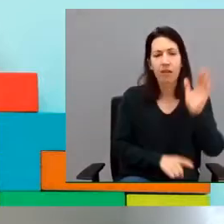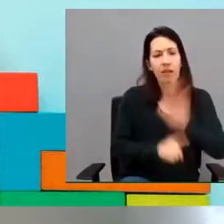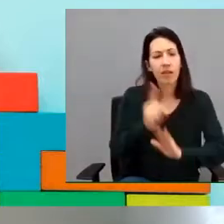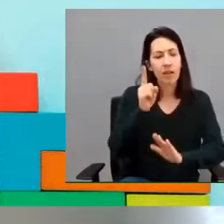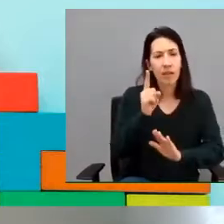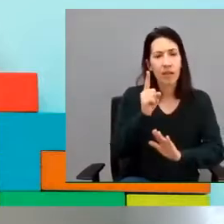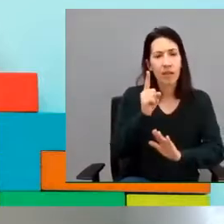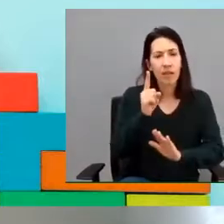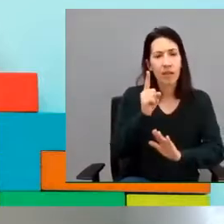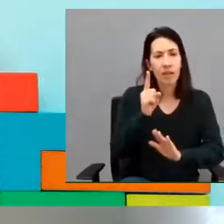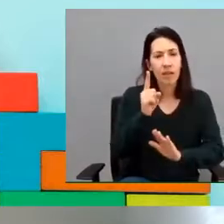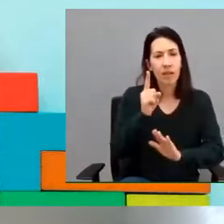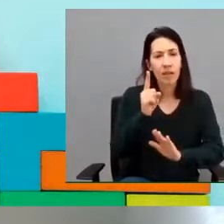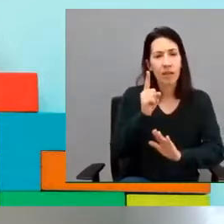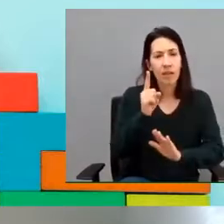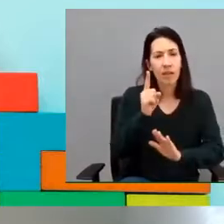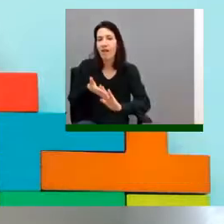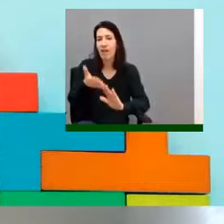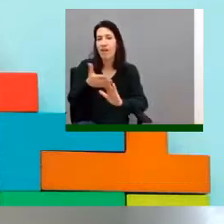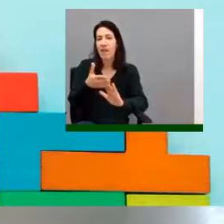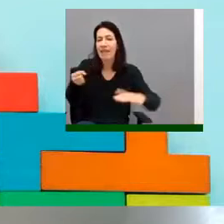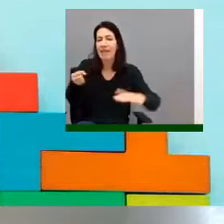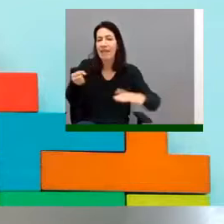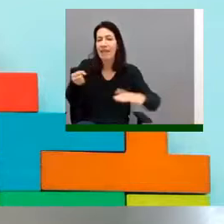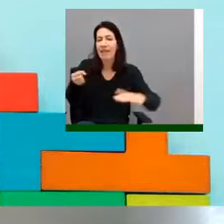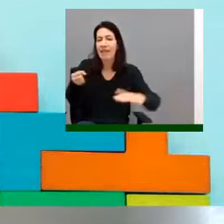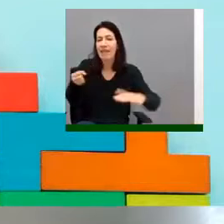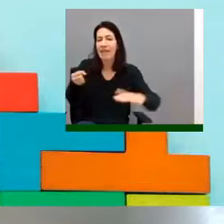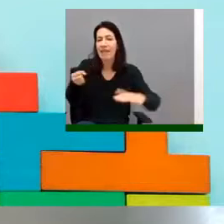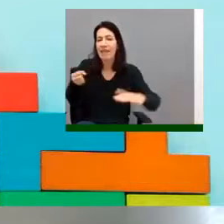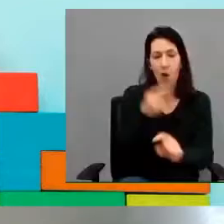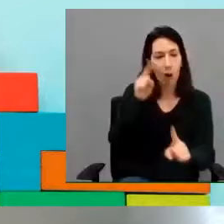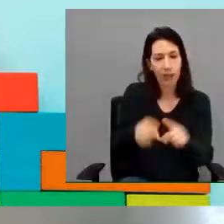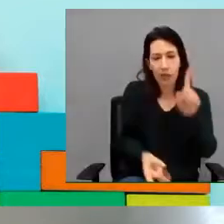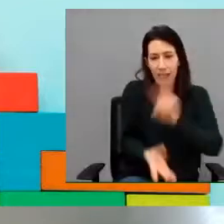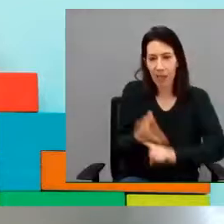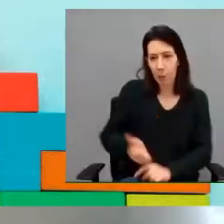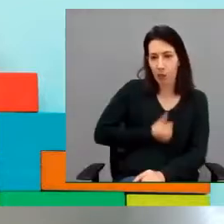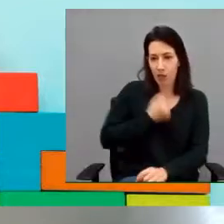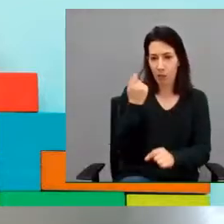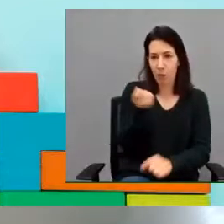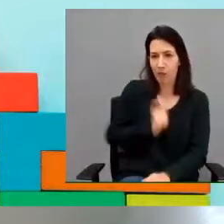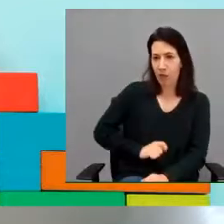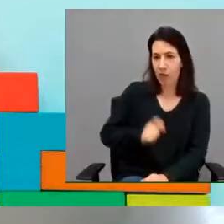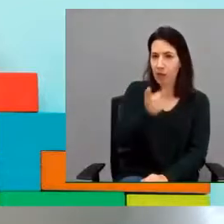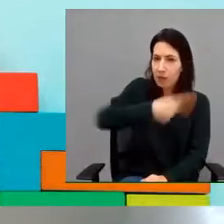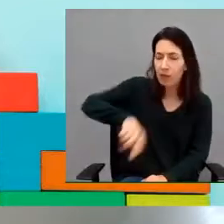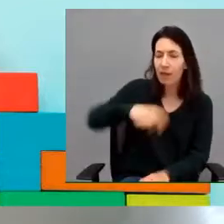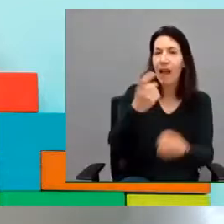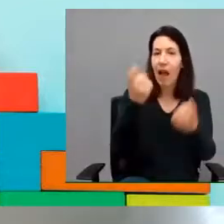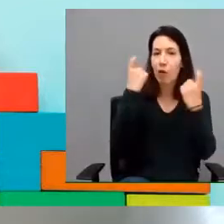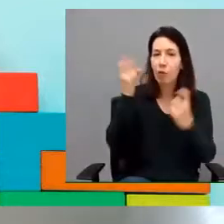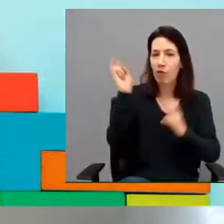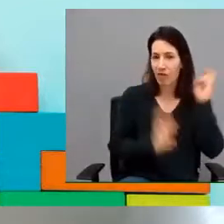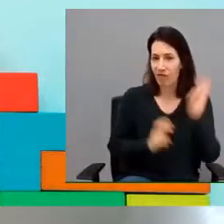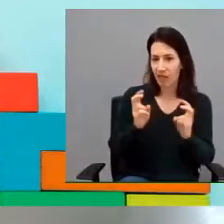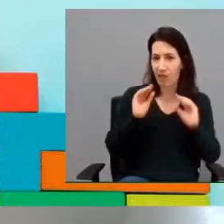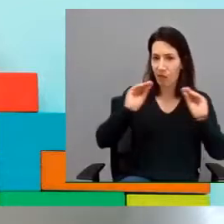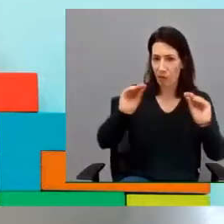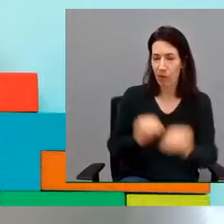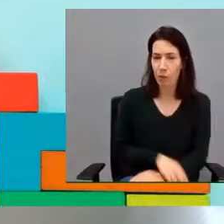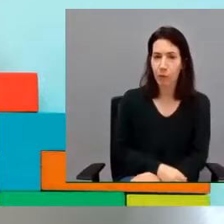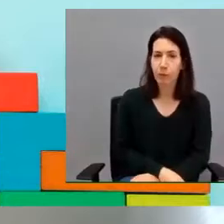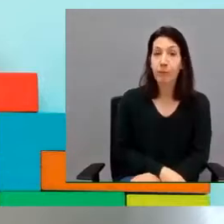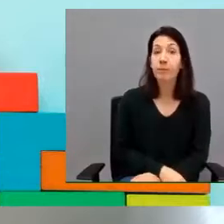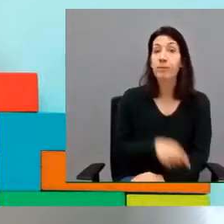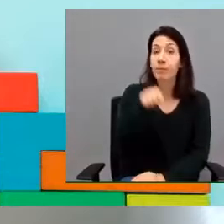laboral y así poder dar y crear oportunidades profesionales a los alumnos procedentes de la formación. A partir de este